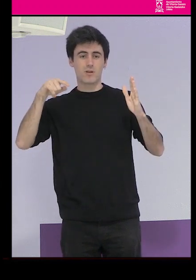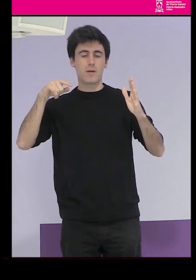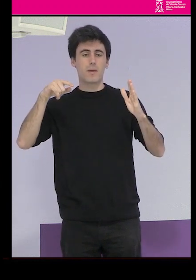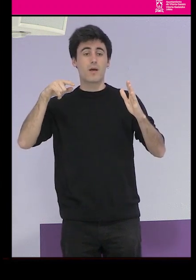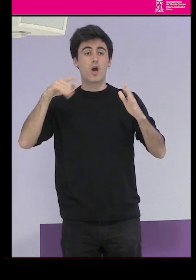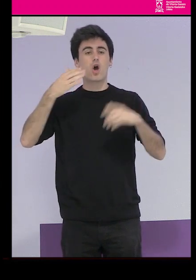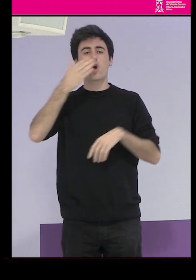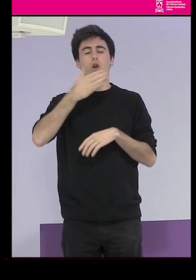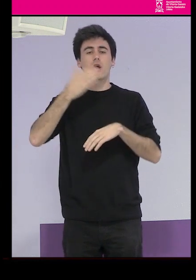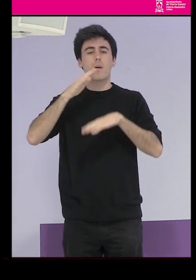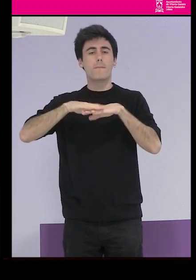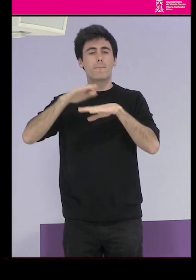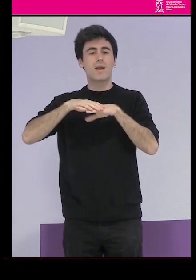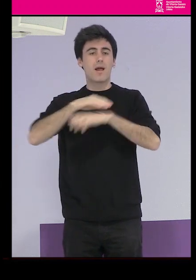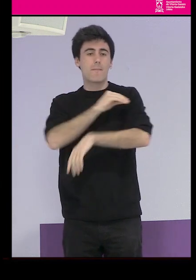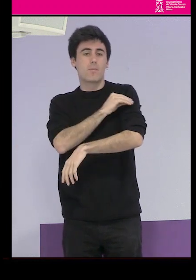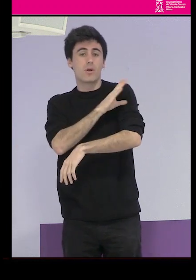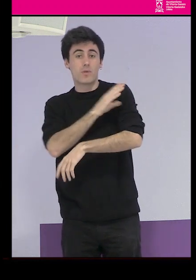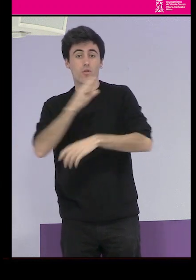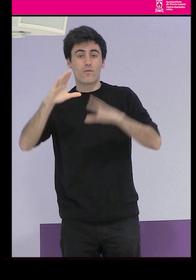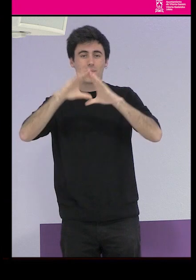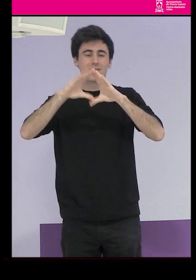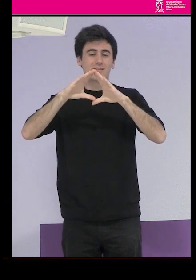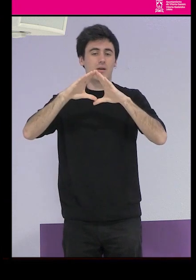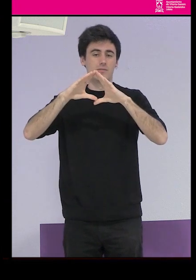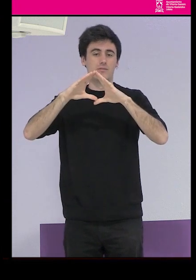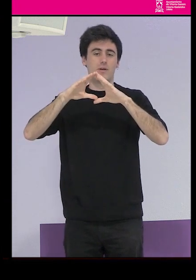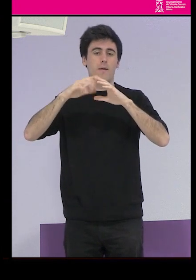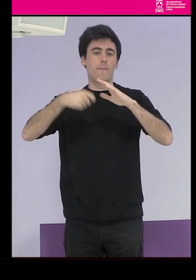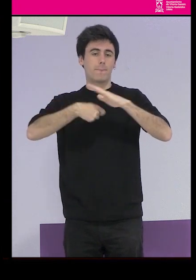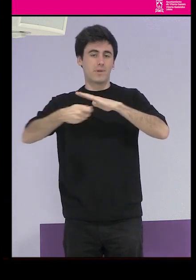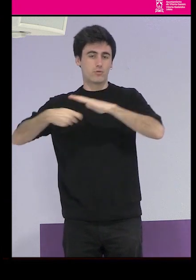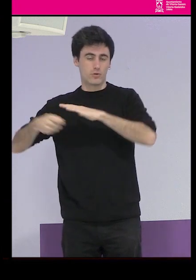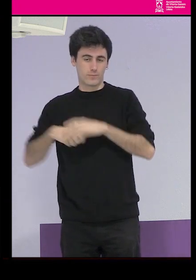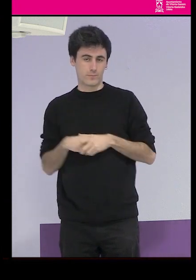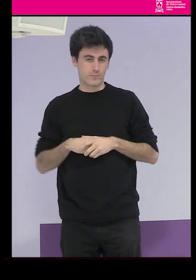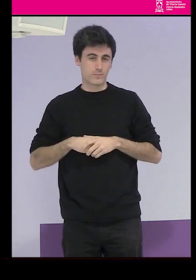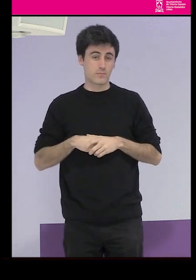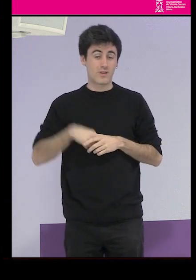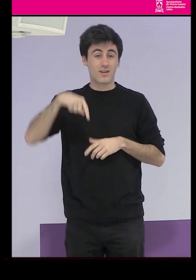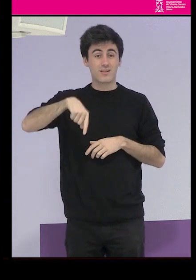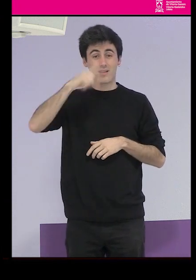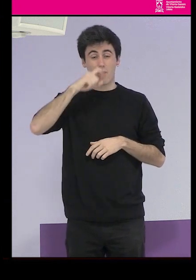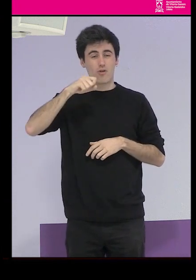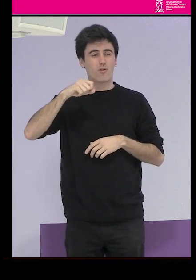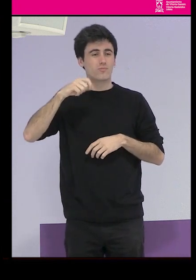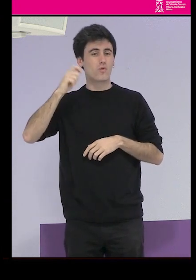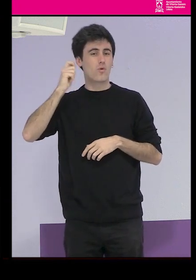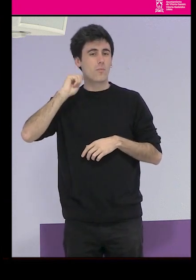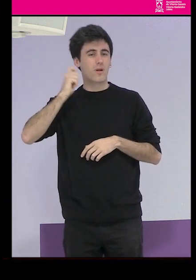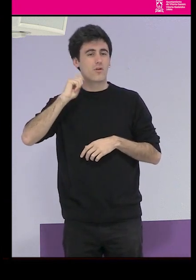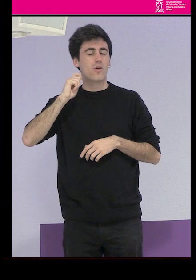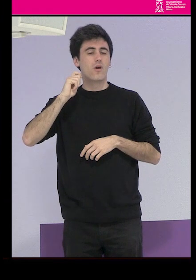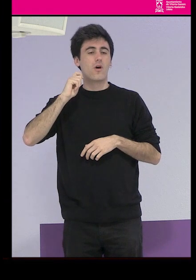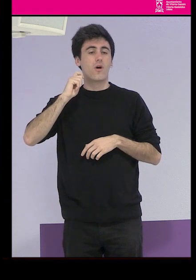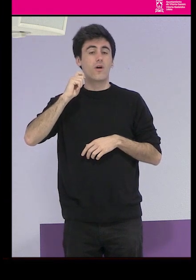Empoderamiento Feminista de Vitoria Gasteiz. Es una iniciativa que este año ya cumple la décimo